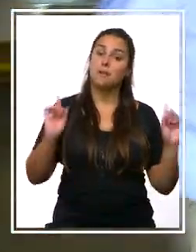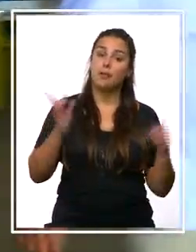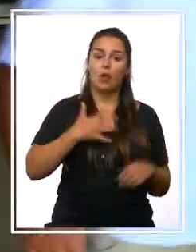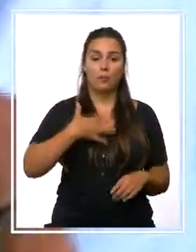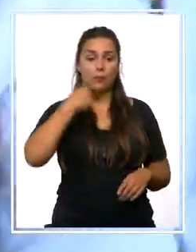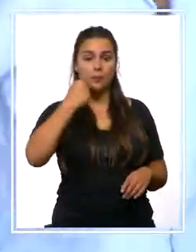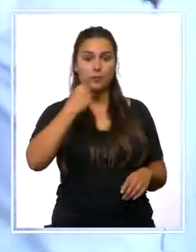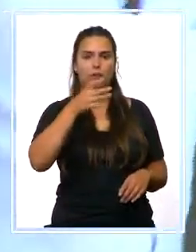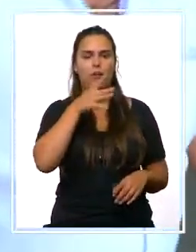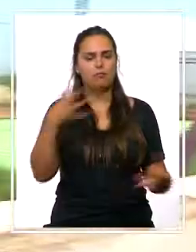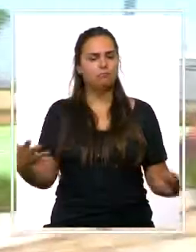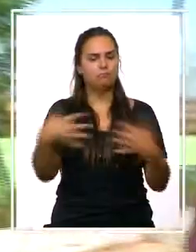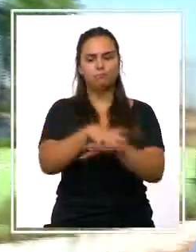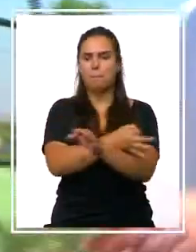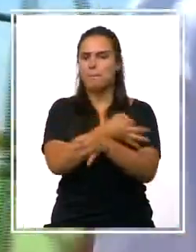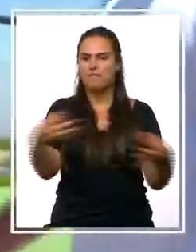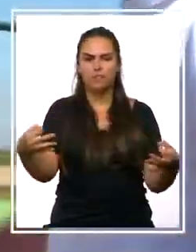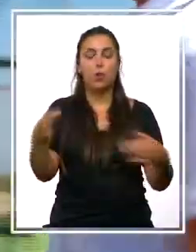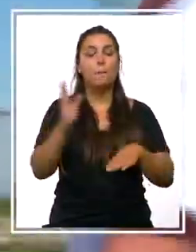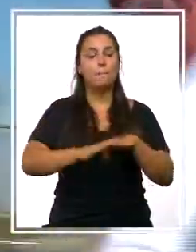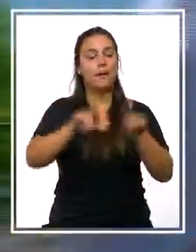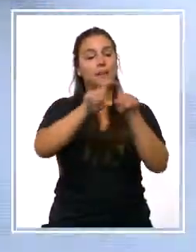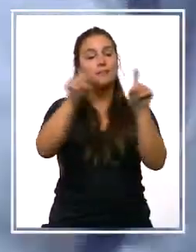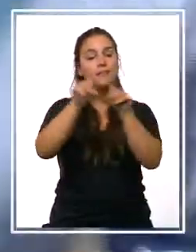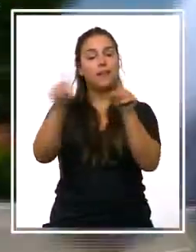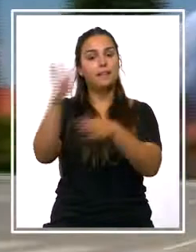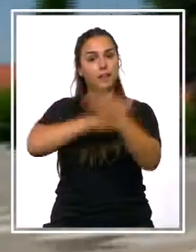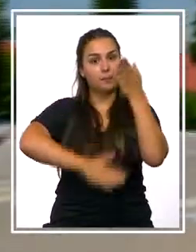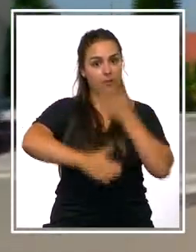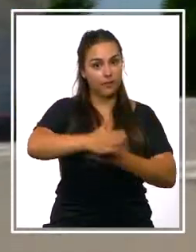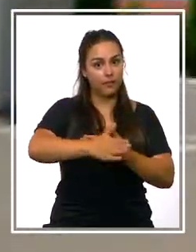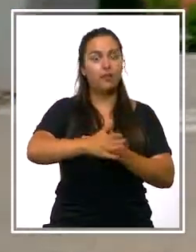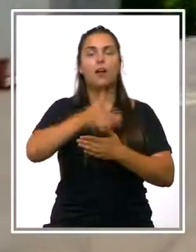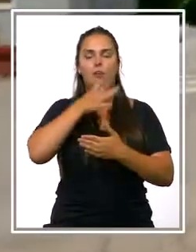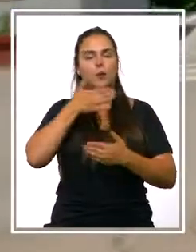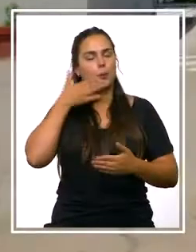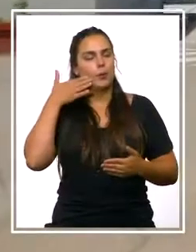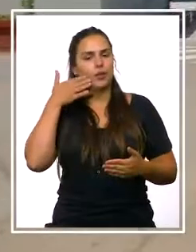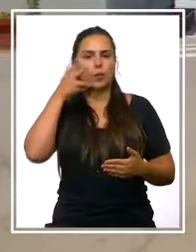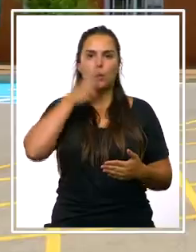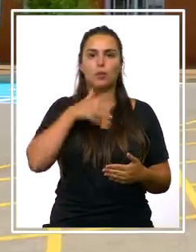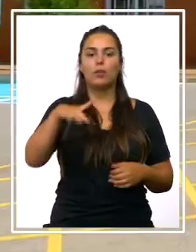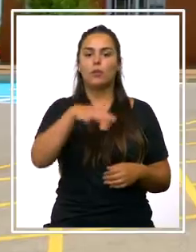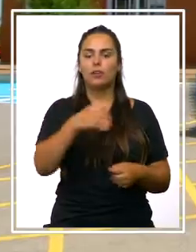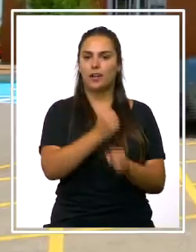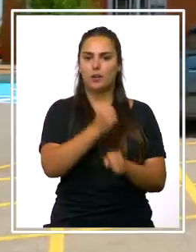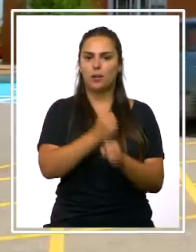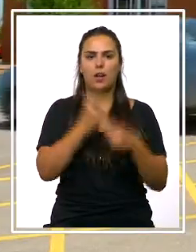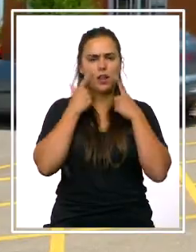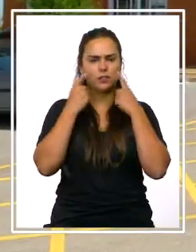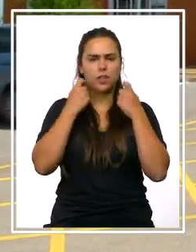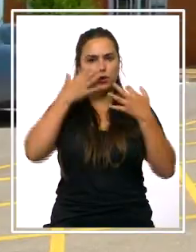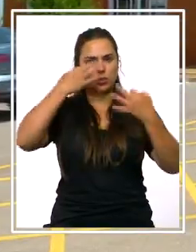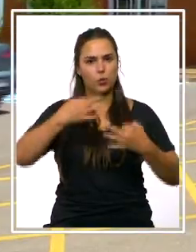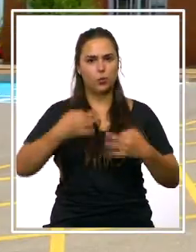Prevención y empoderamiento es la combinación perfecta para que las entidades de la discapacidad puedan presumir de ser entornos laborales